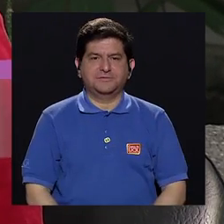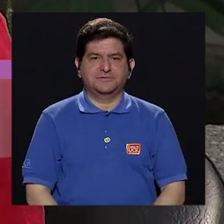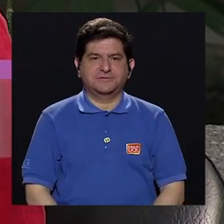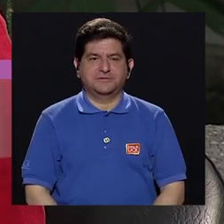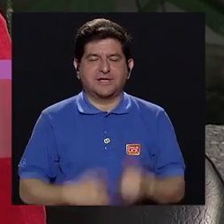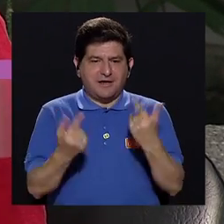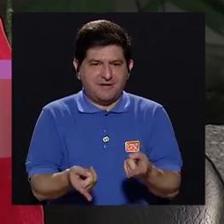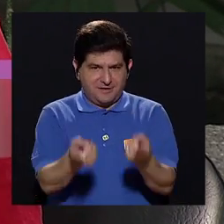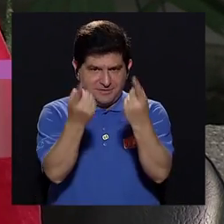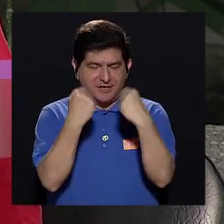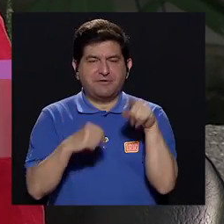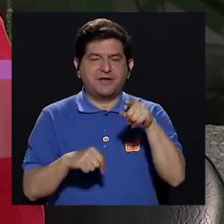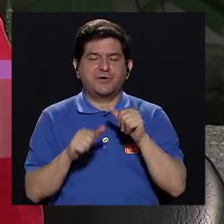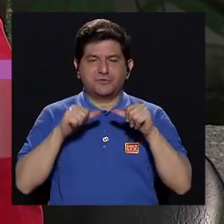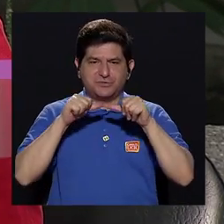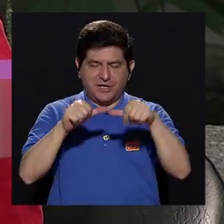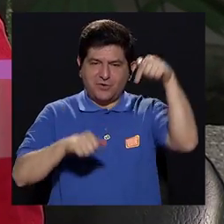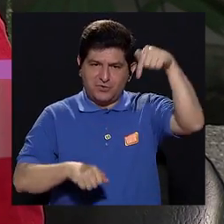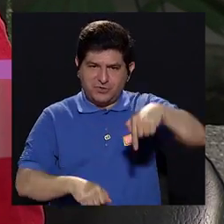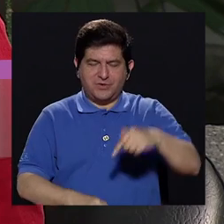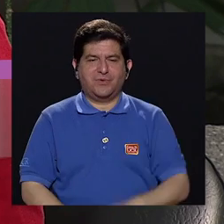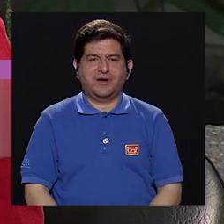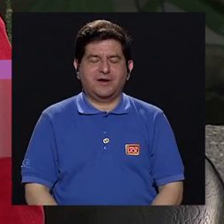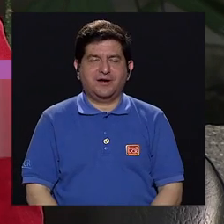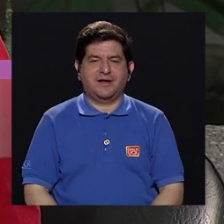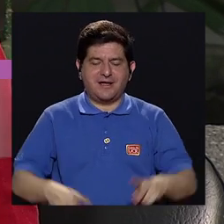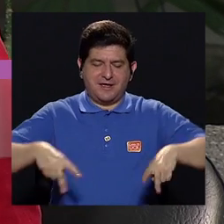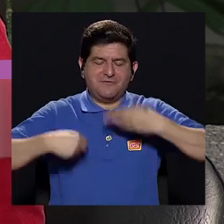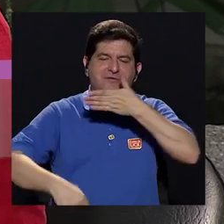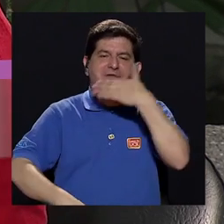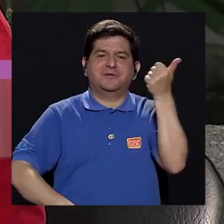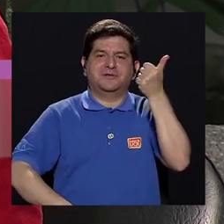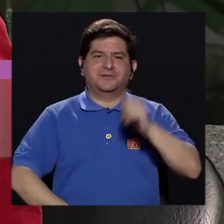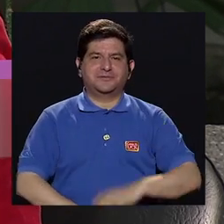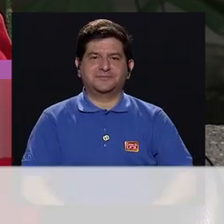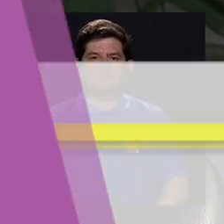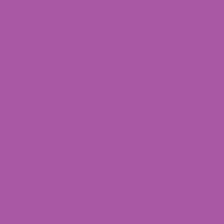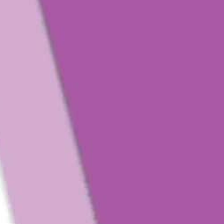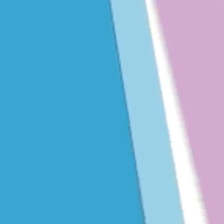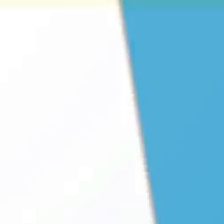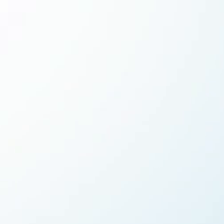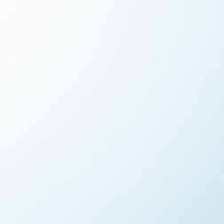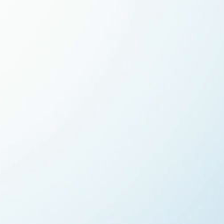Ya regresamos, quédese con nosotros con más de Vivir Mejor.